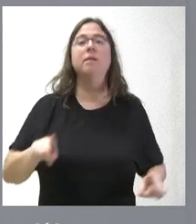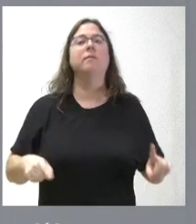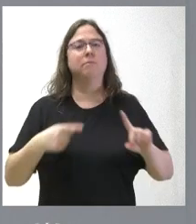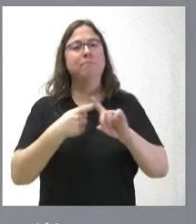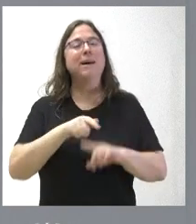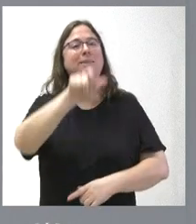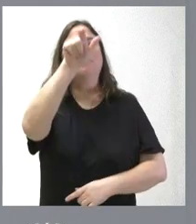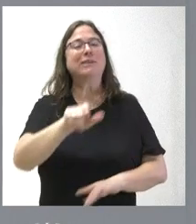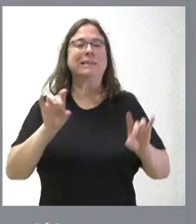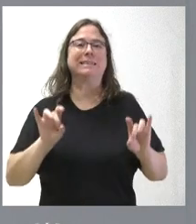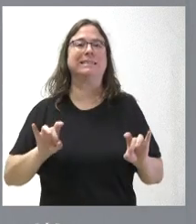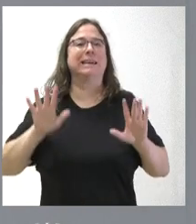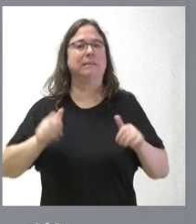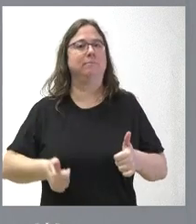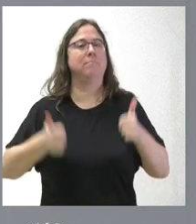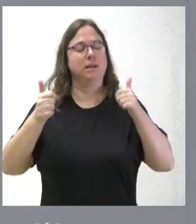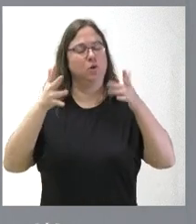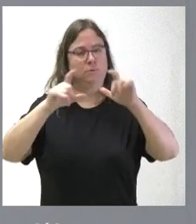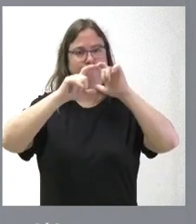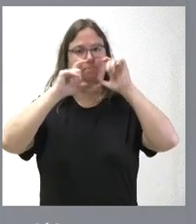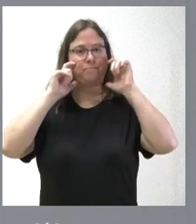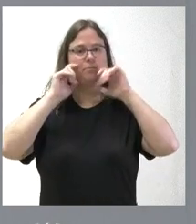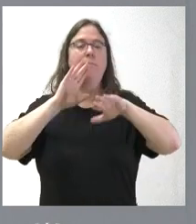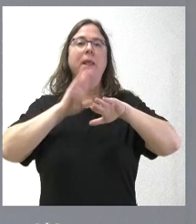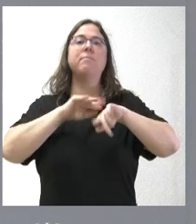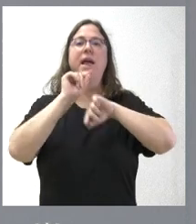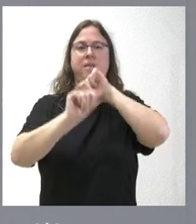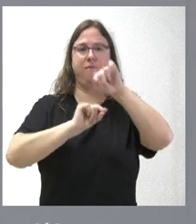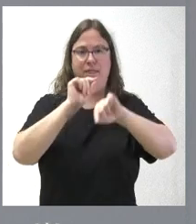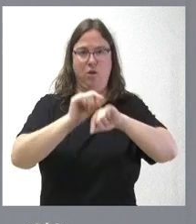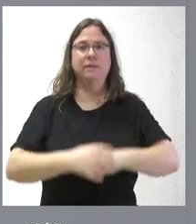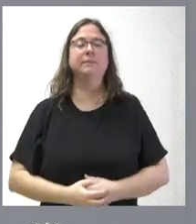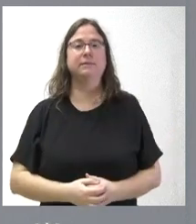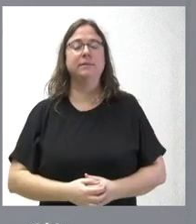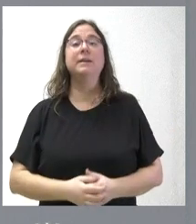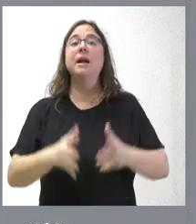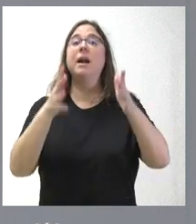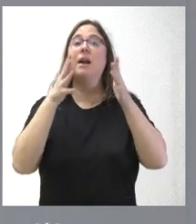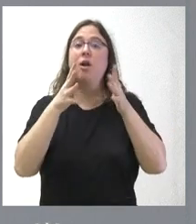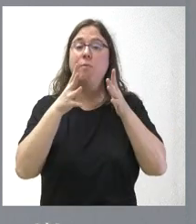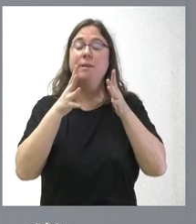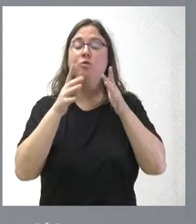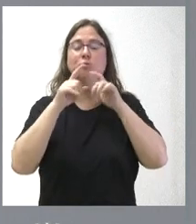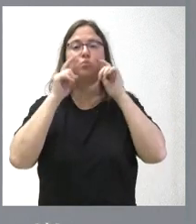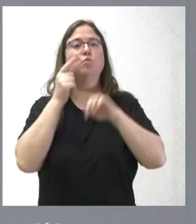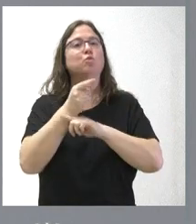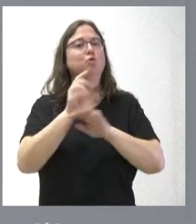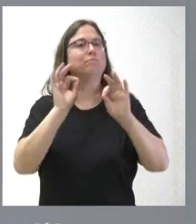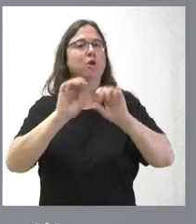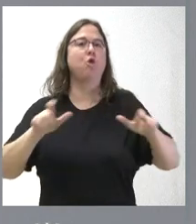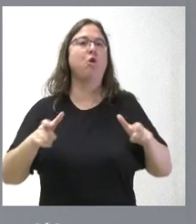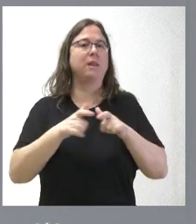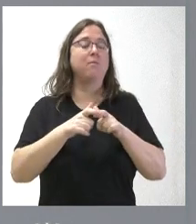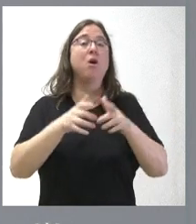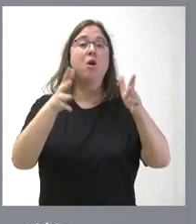especialmente vulnerables a este tipo de infecciones respiratorias. Recomendamos el uso de las mascarillas especialmente para estos colectivos y lo